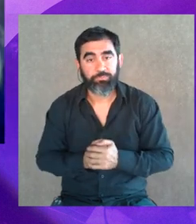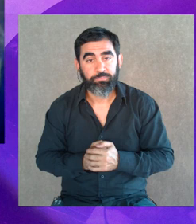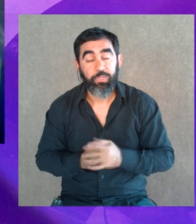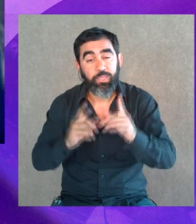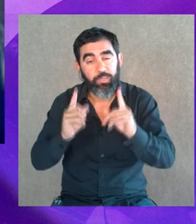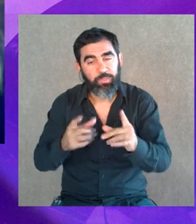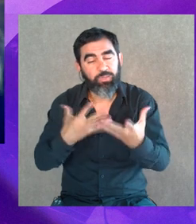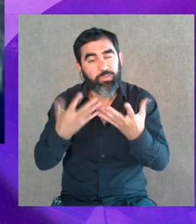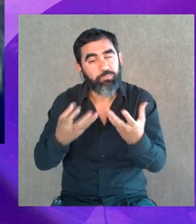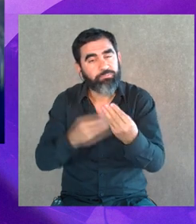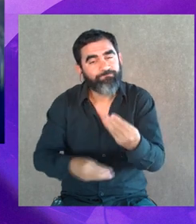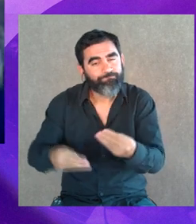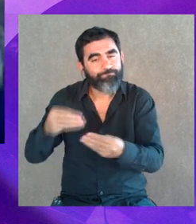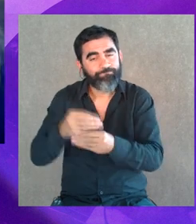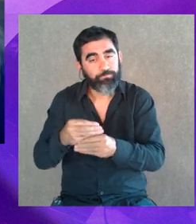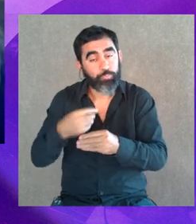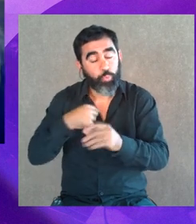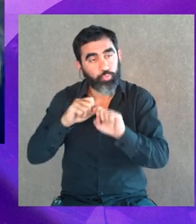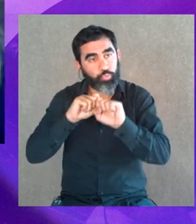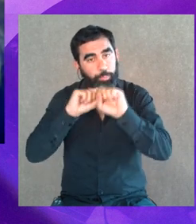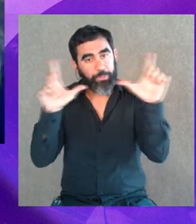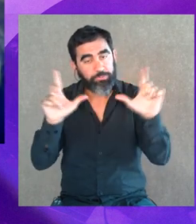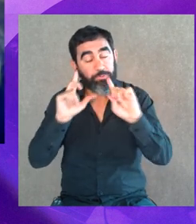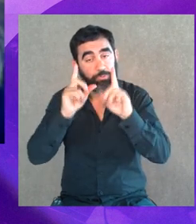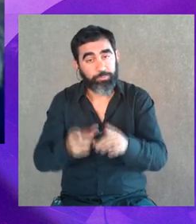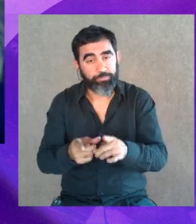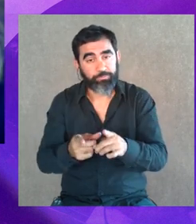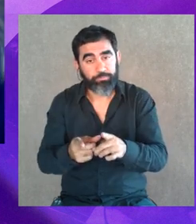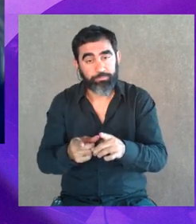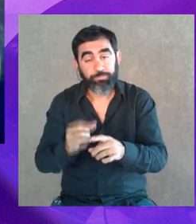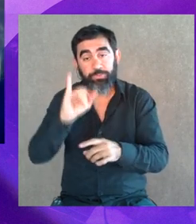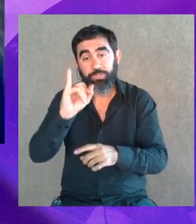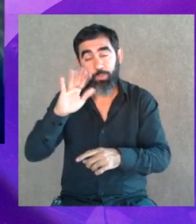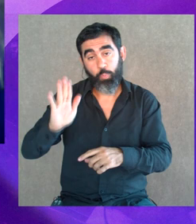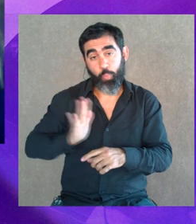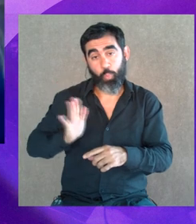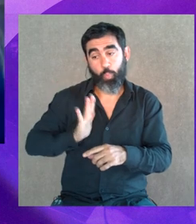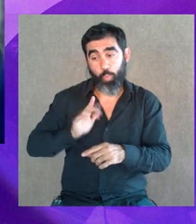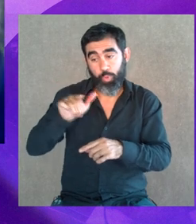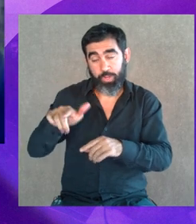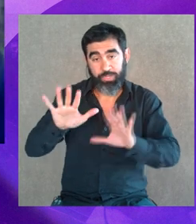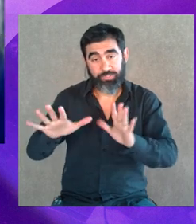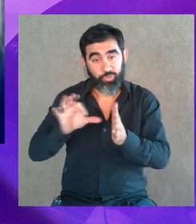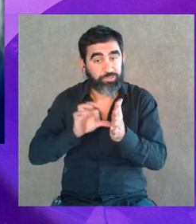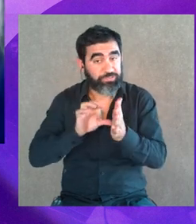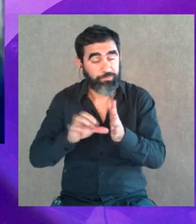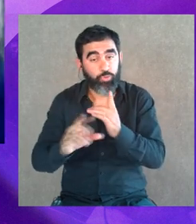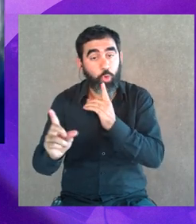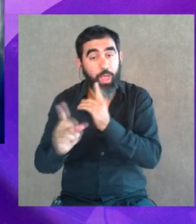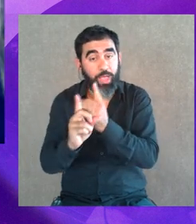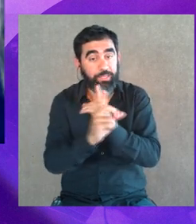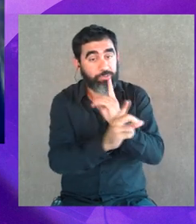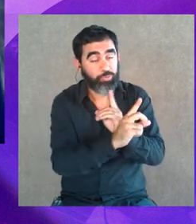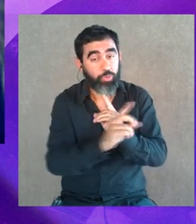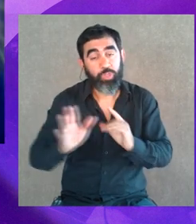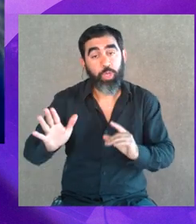agregar es que yo estoy sorprendida, nosotros y mujeres, por la definición del servicio de